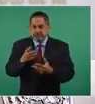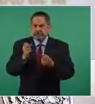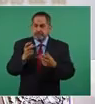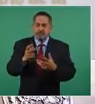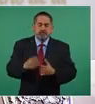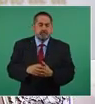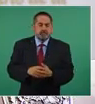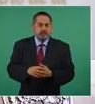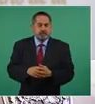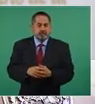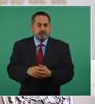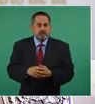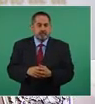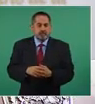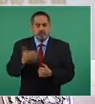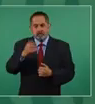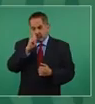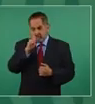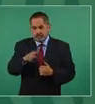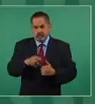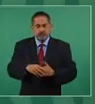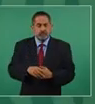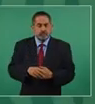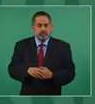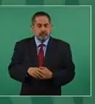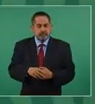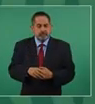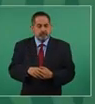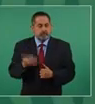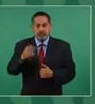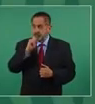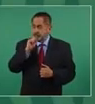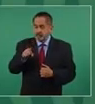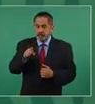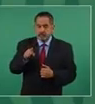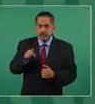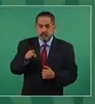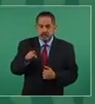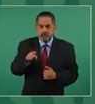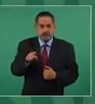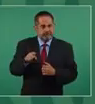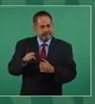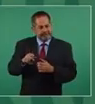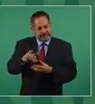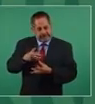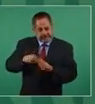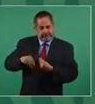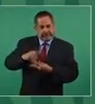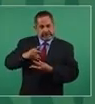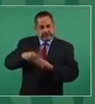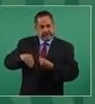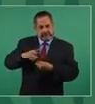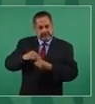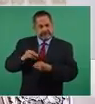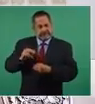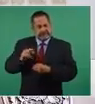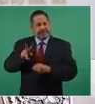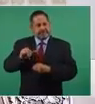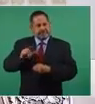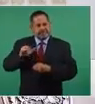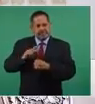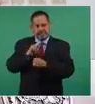y aún así se está levantando el país